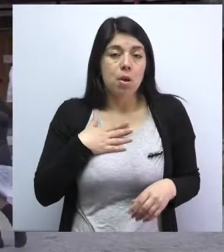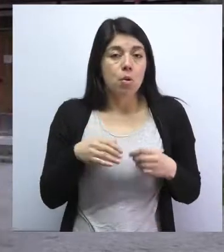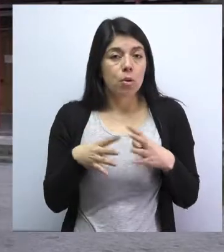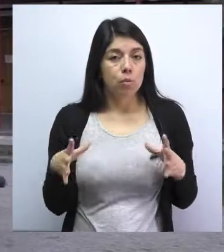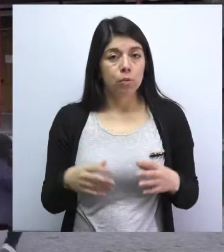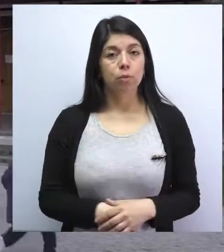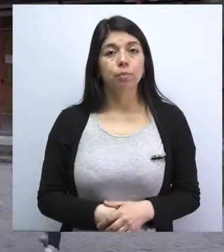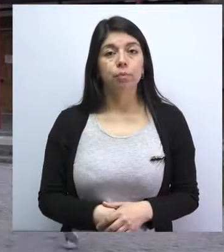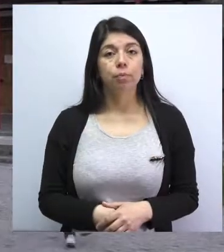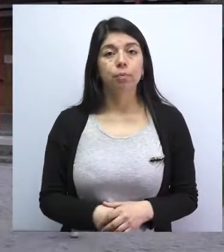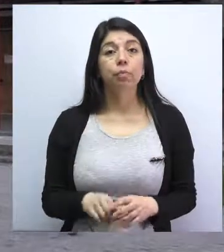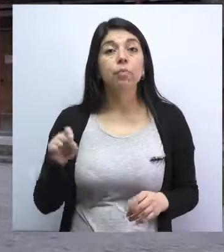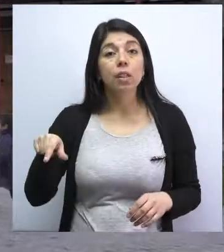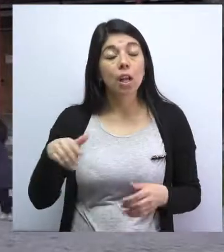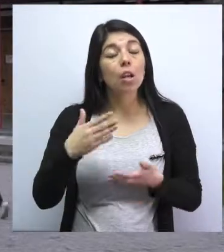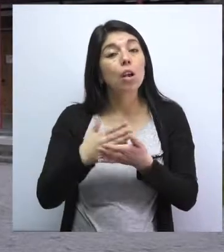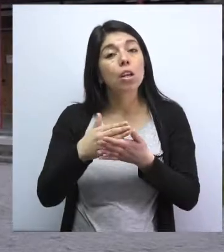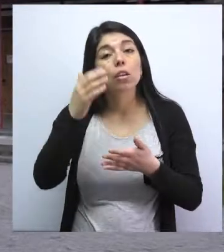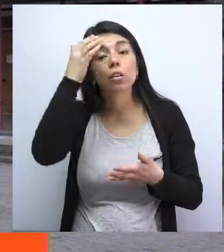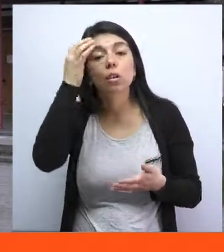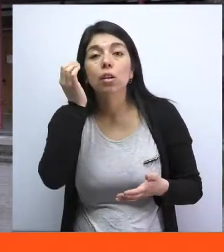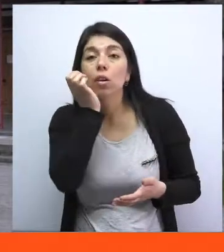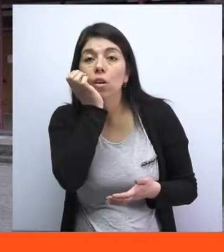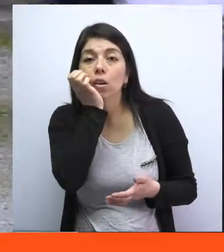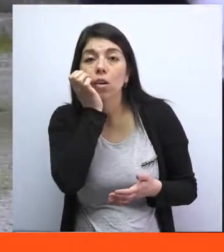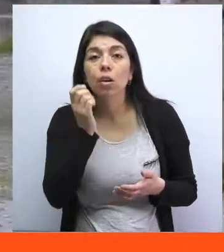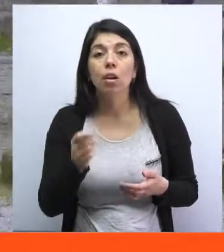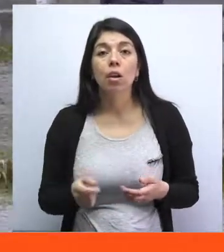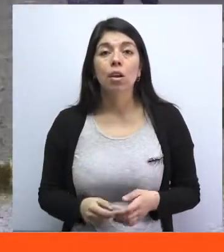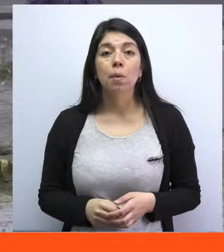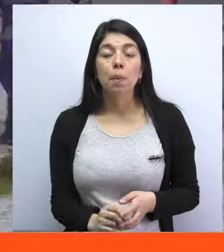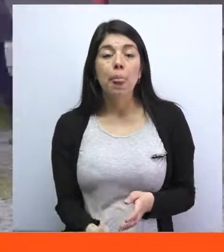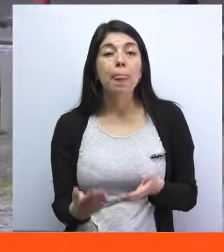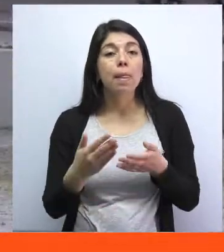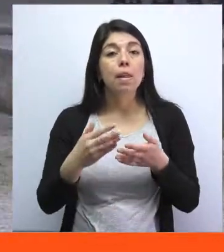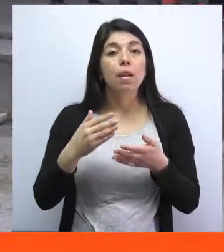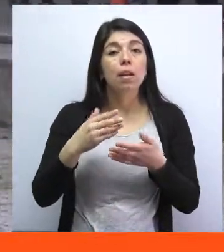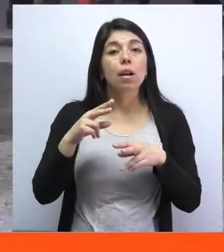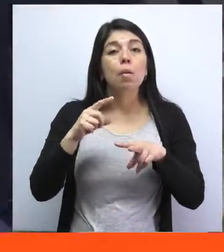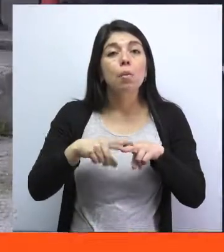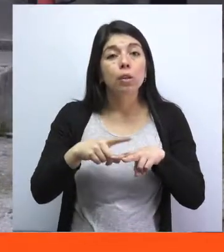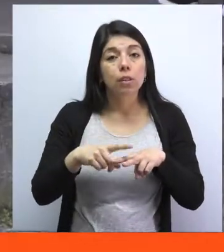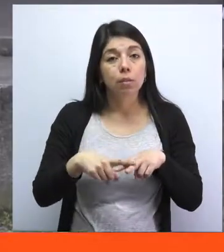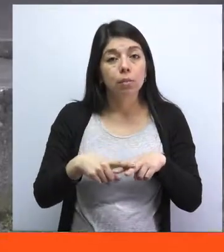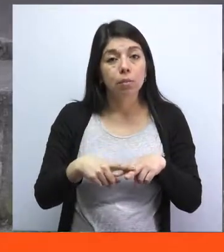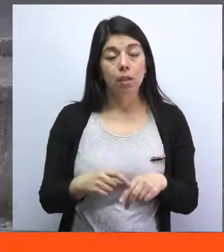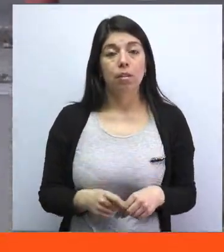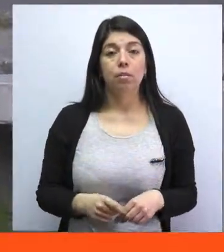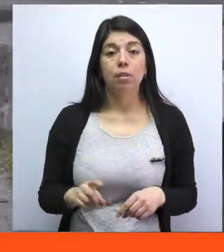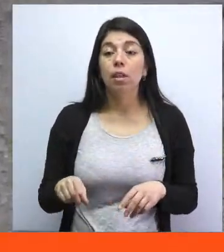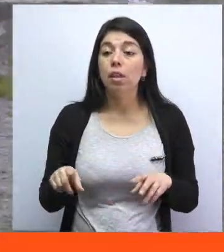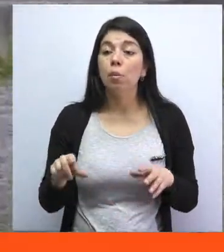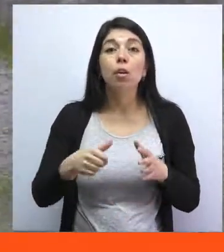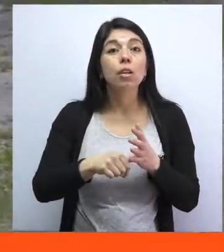Sin lugar a dudas, el Colegio Cristóbal Colón es un claro ejemplo de una educación inclusiva y transversal que Hualpén quiere como